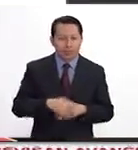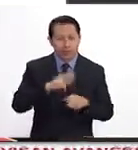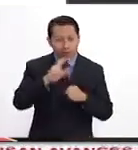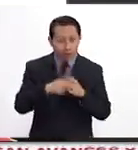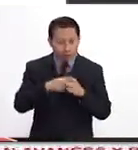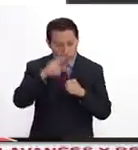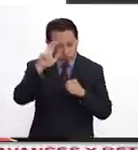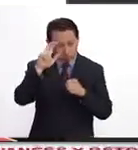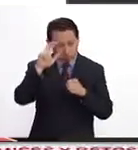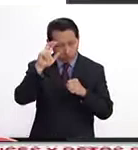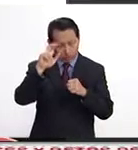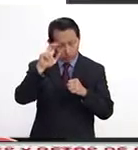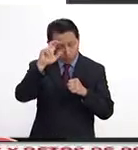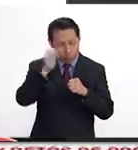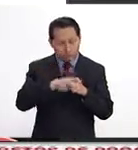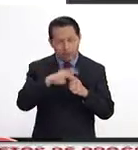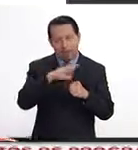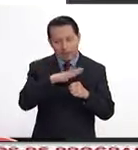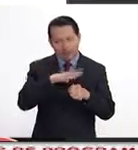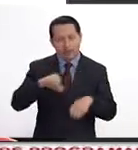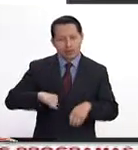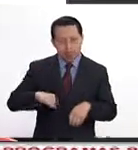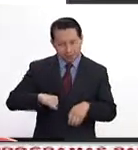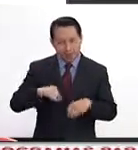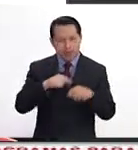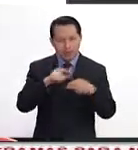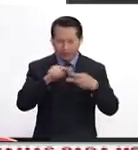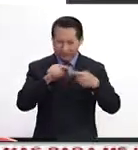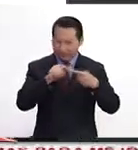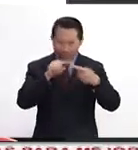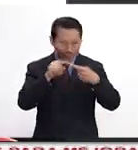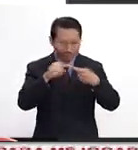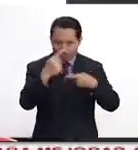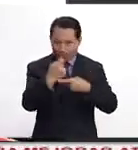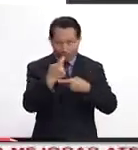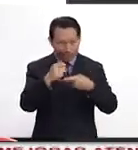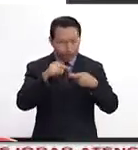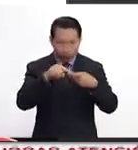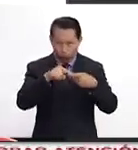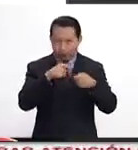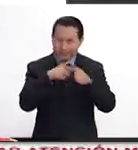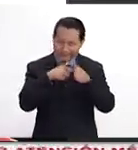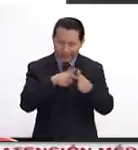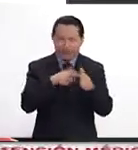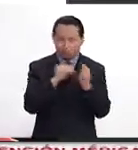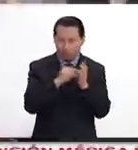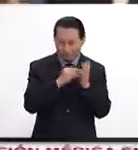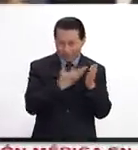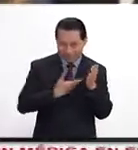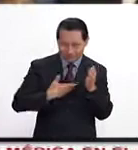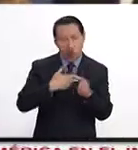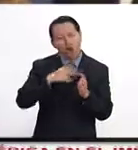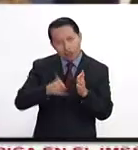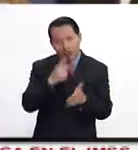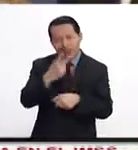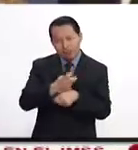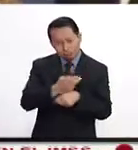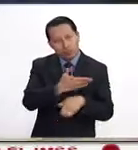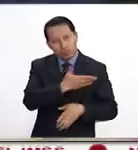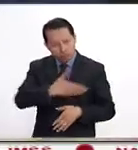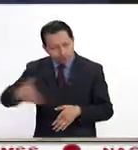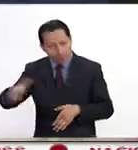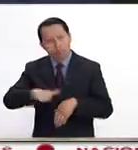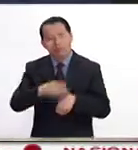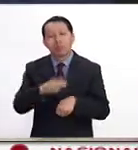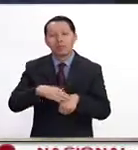principalmente están interesados en que Rouhani continúe esa administración. Como comento, él se ha visto muchísimo más interesado en